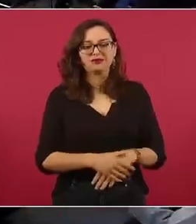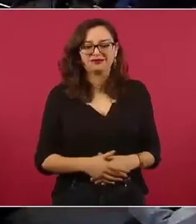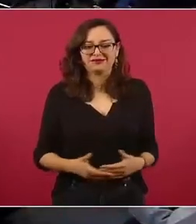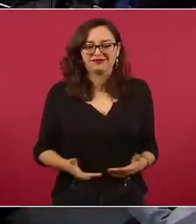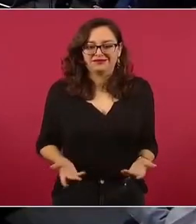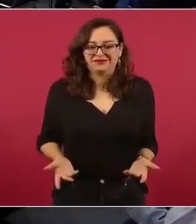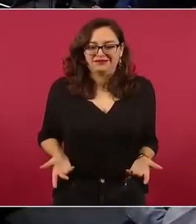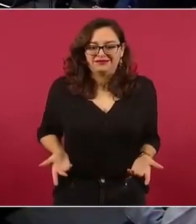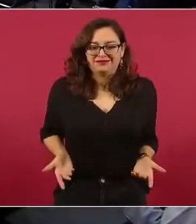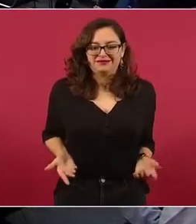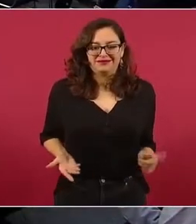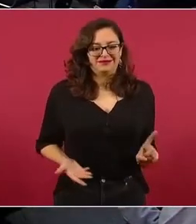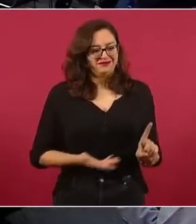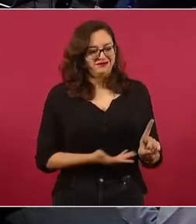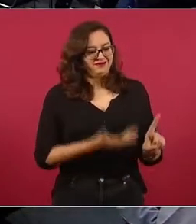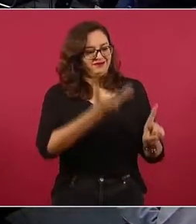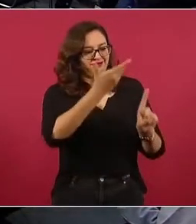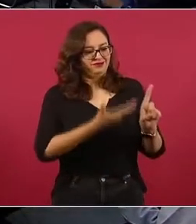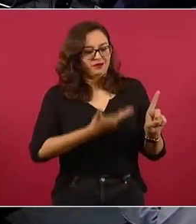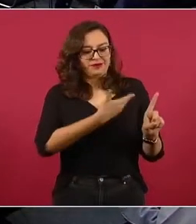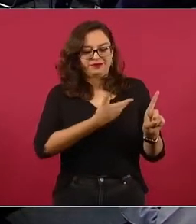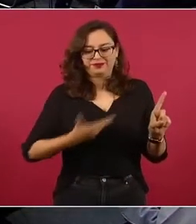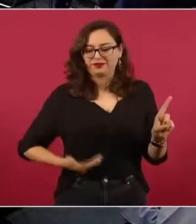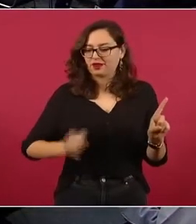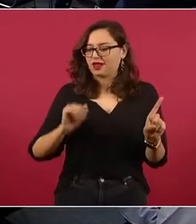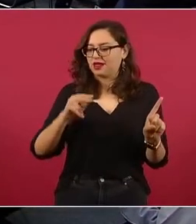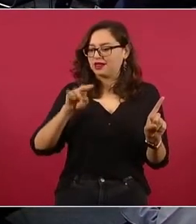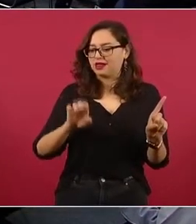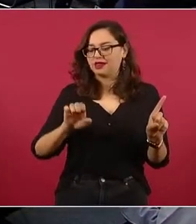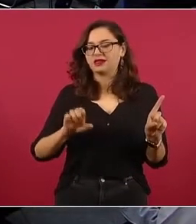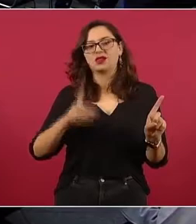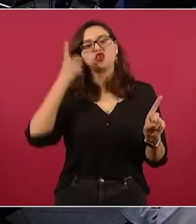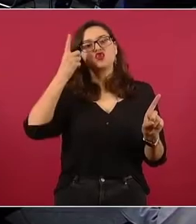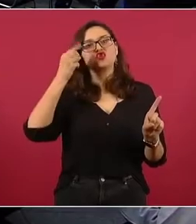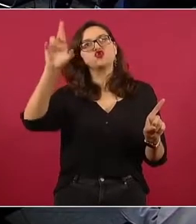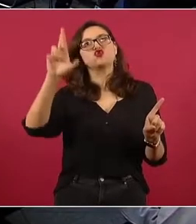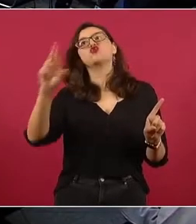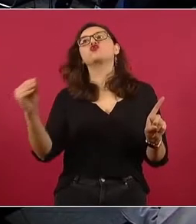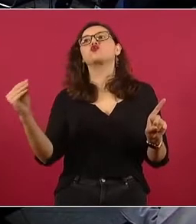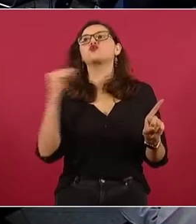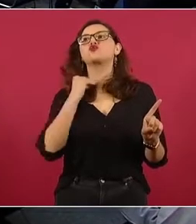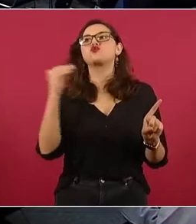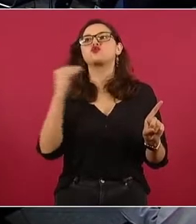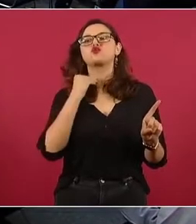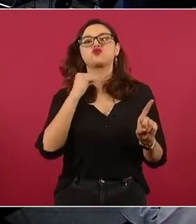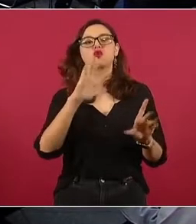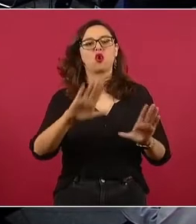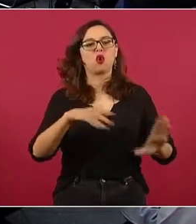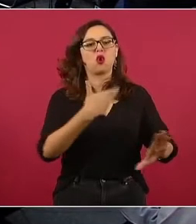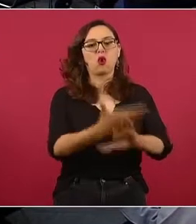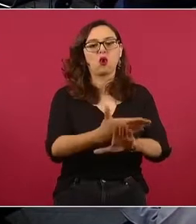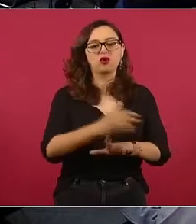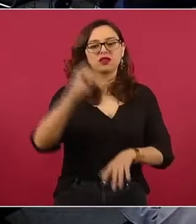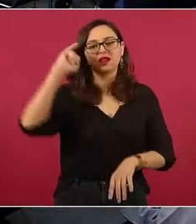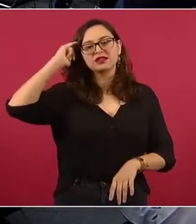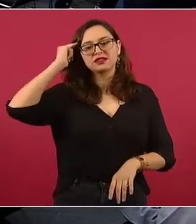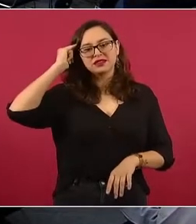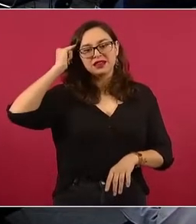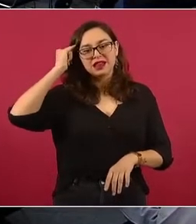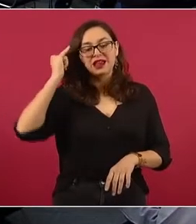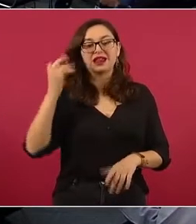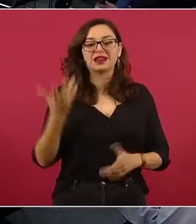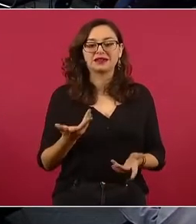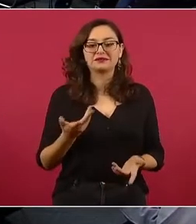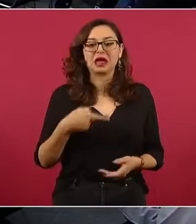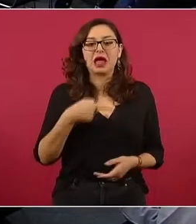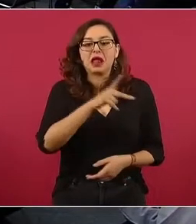doctor en derecho, pero claro, él no pensaba que lo estaban